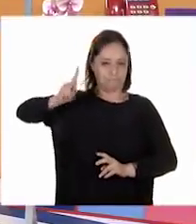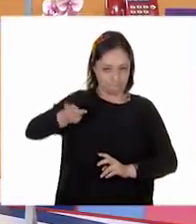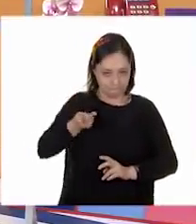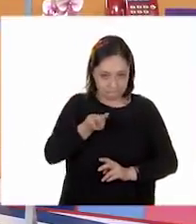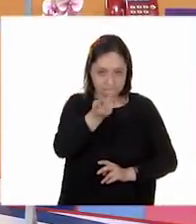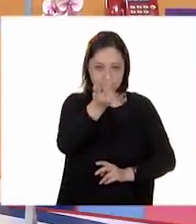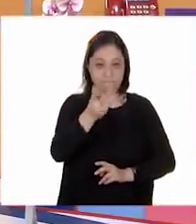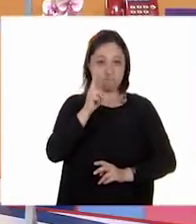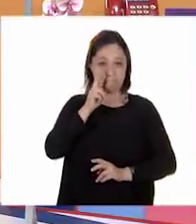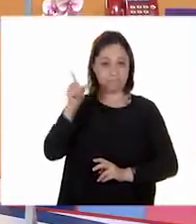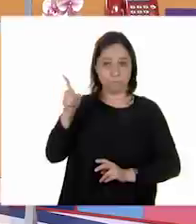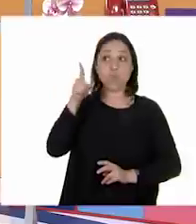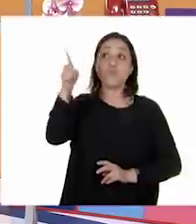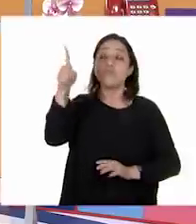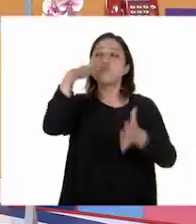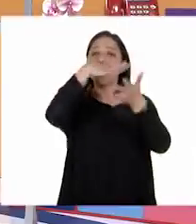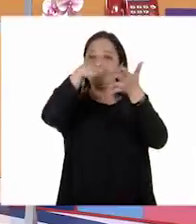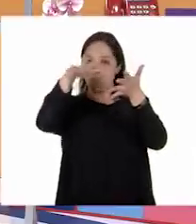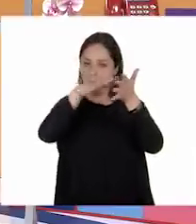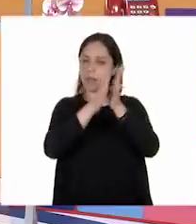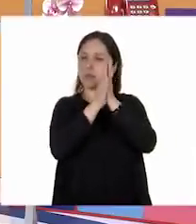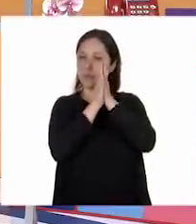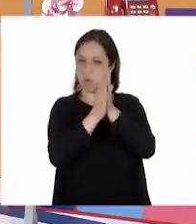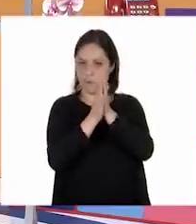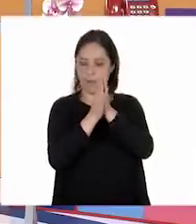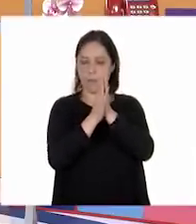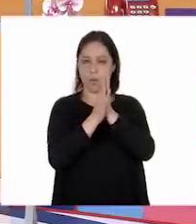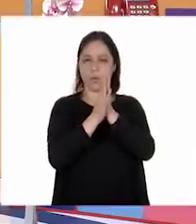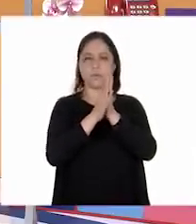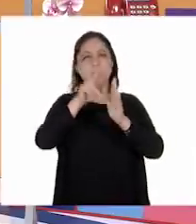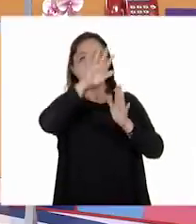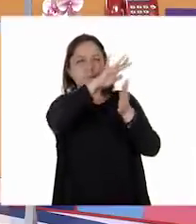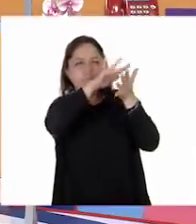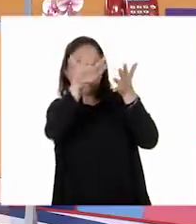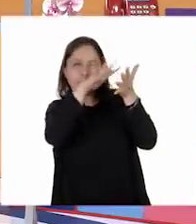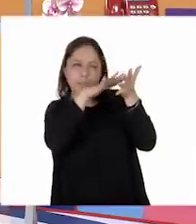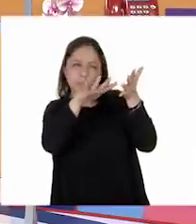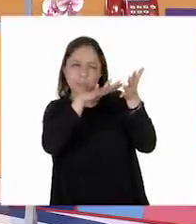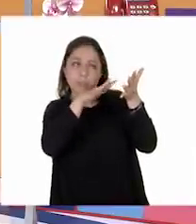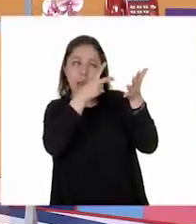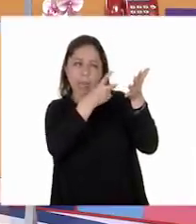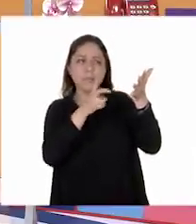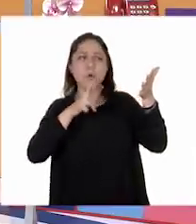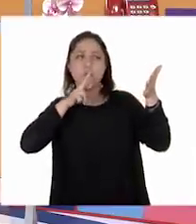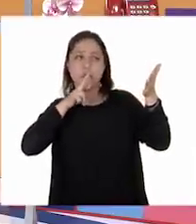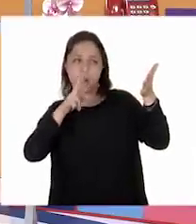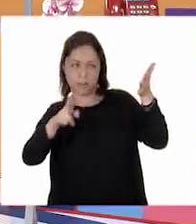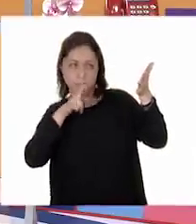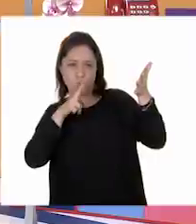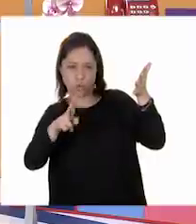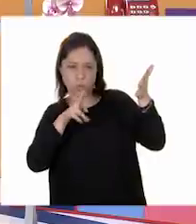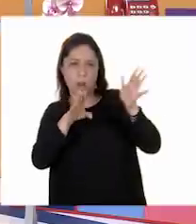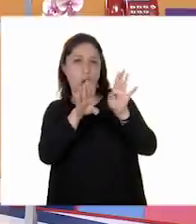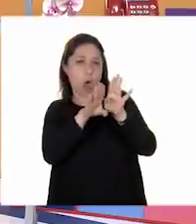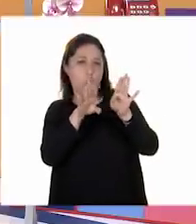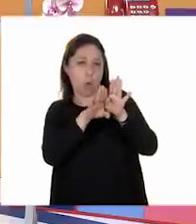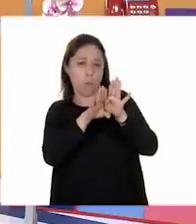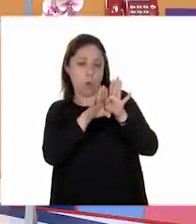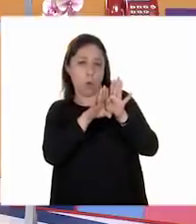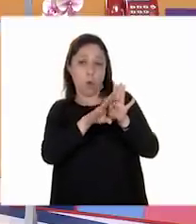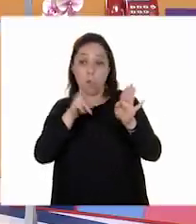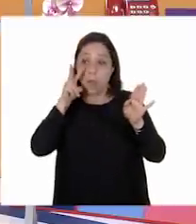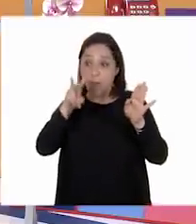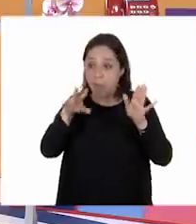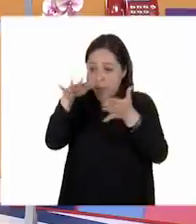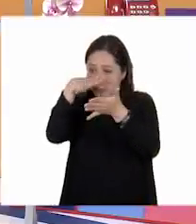que también las leas y nos vamos a preguntar si se pueden contestar esas preguntas con la información que Oscar